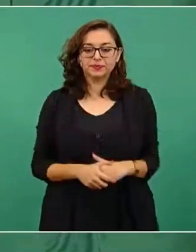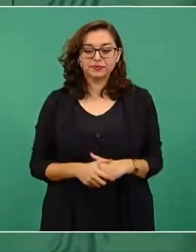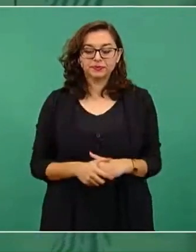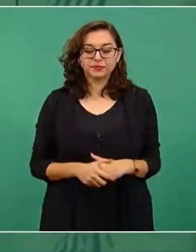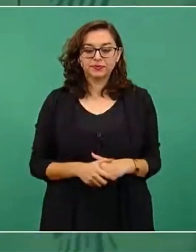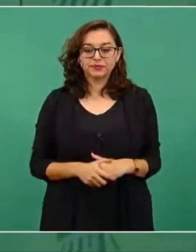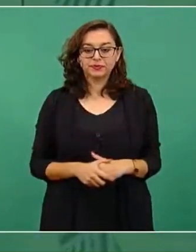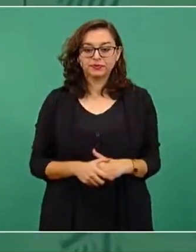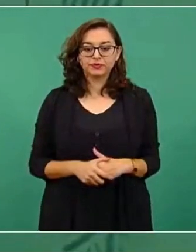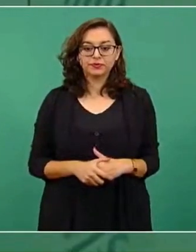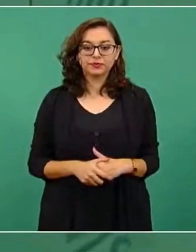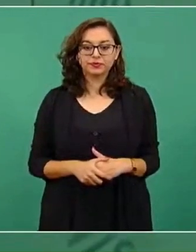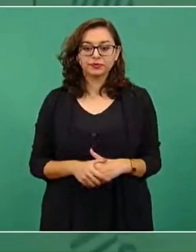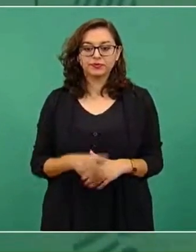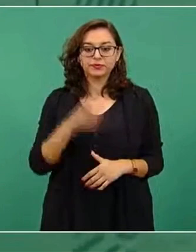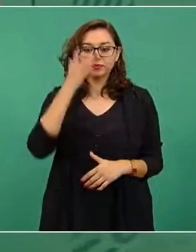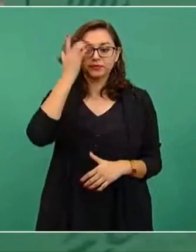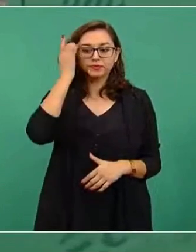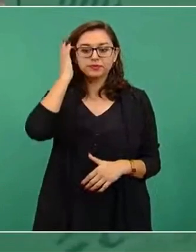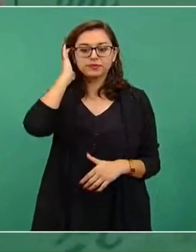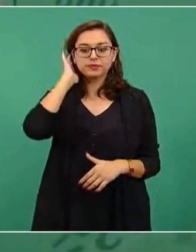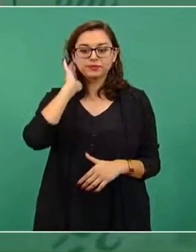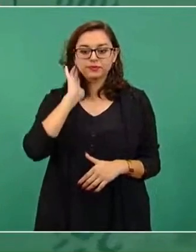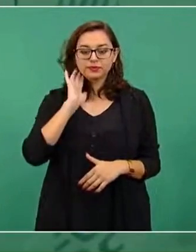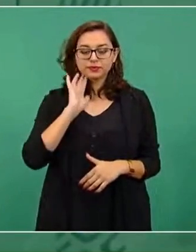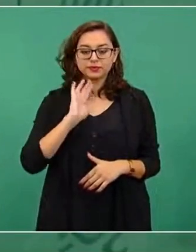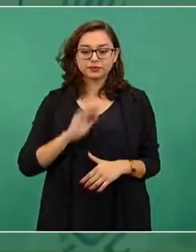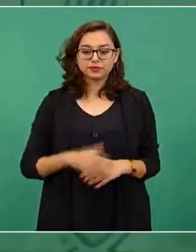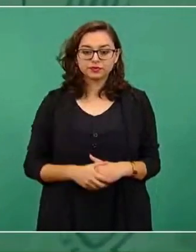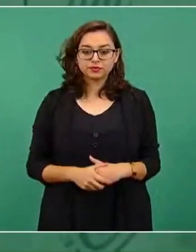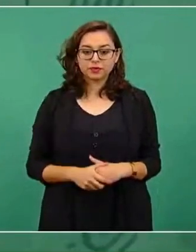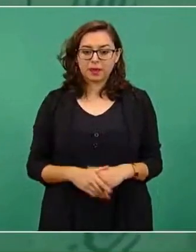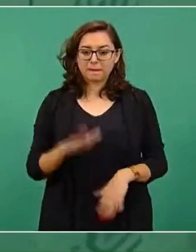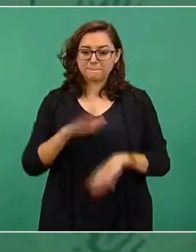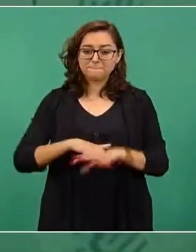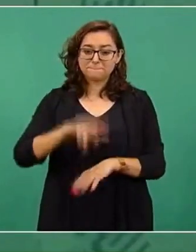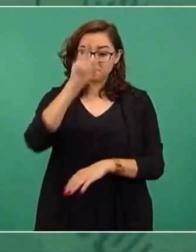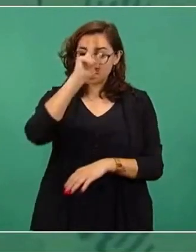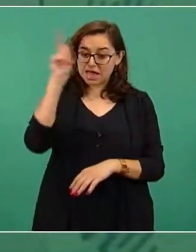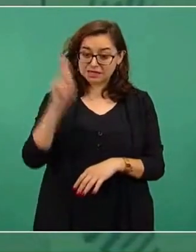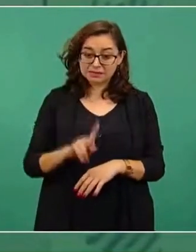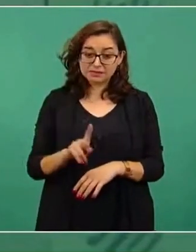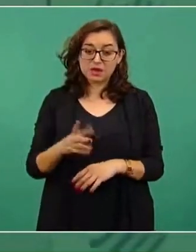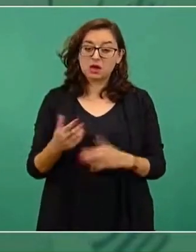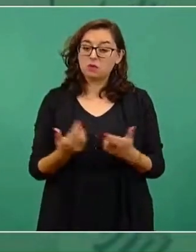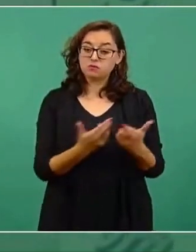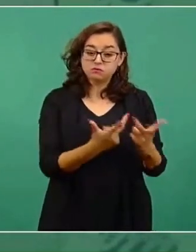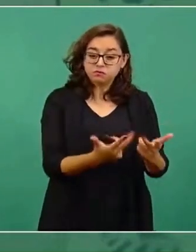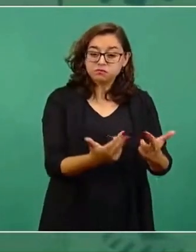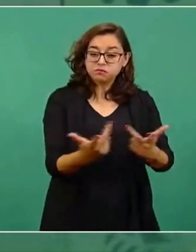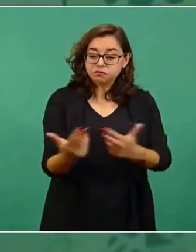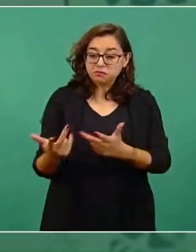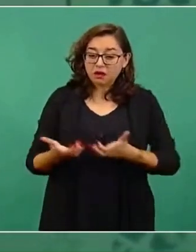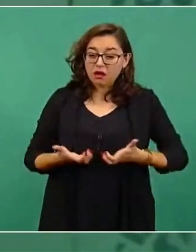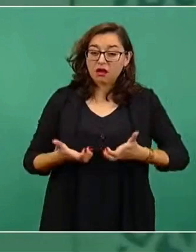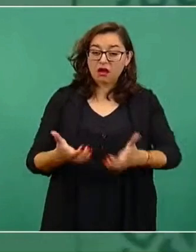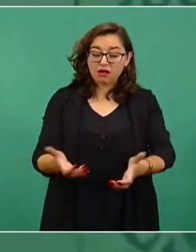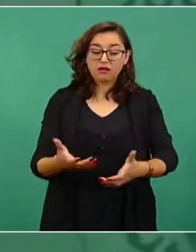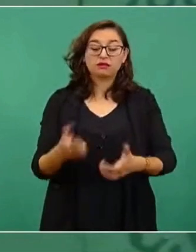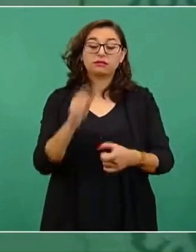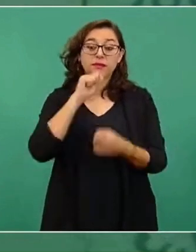más baches y más